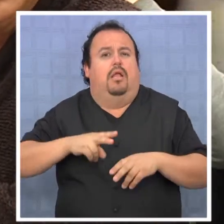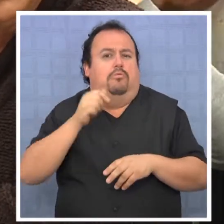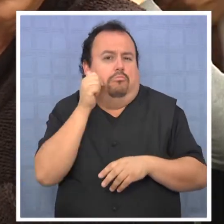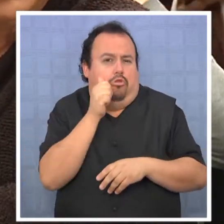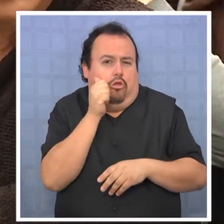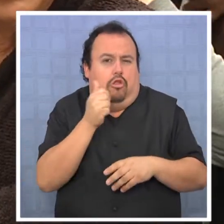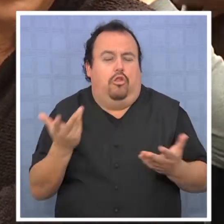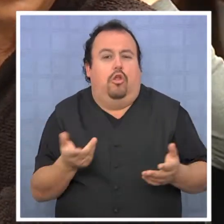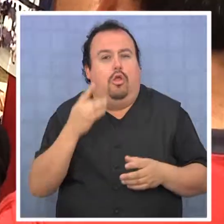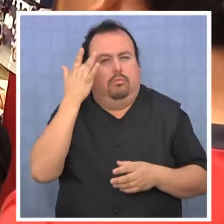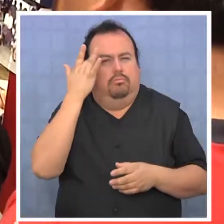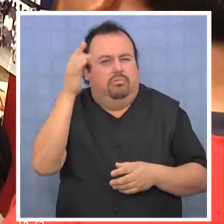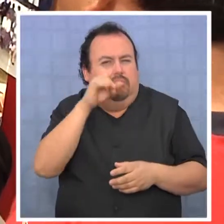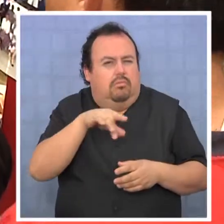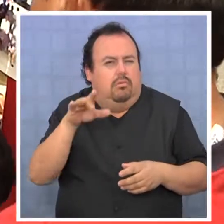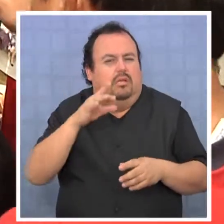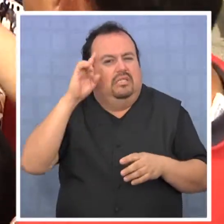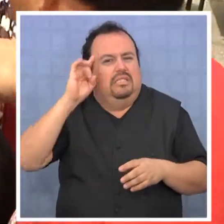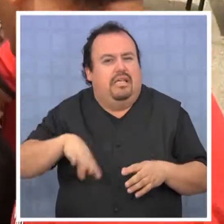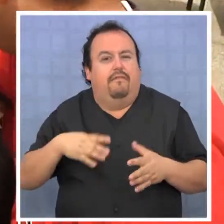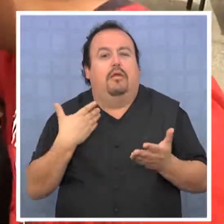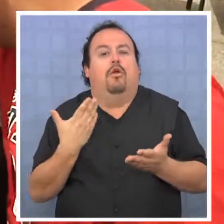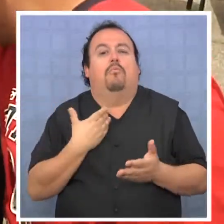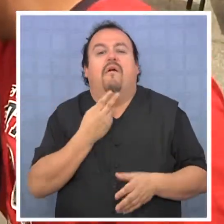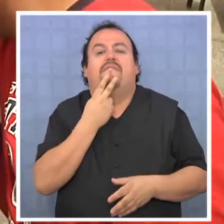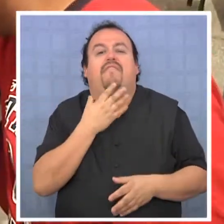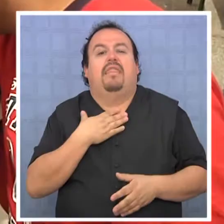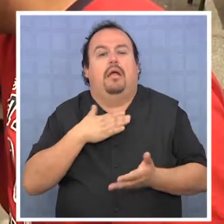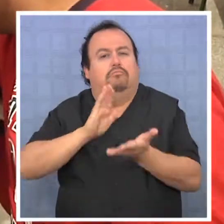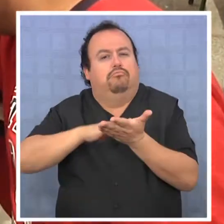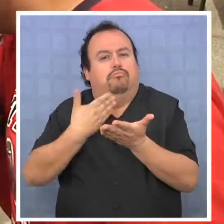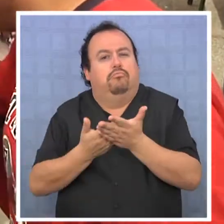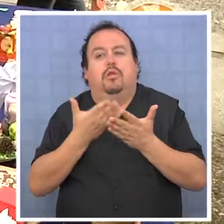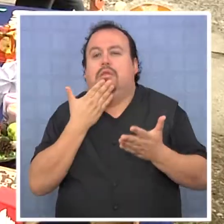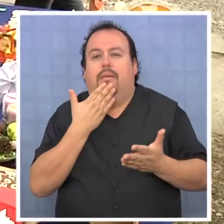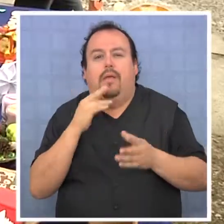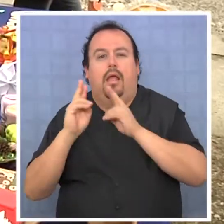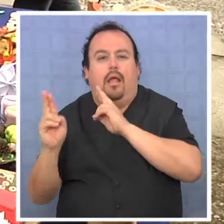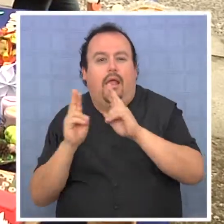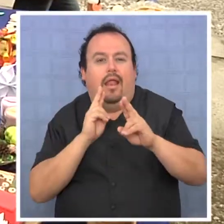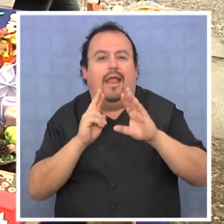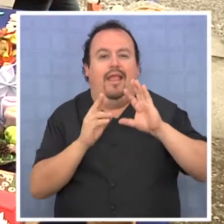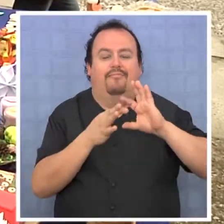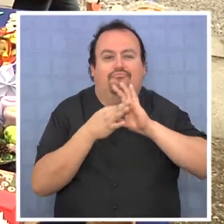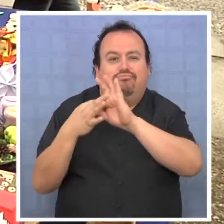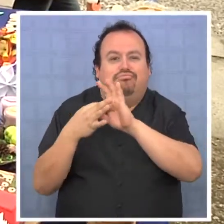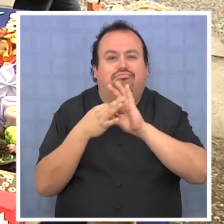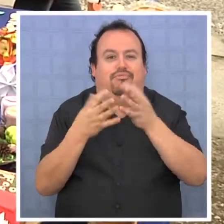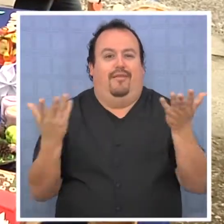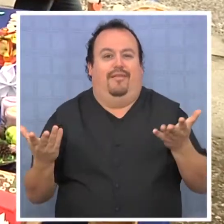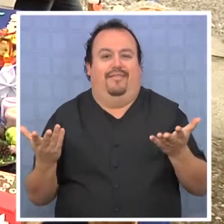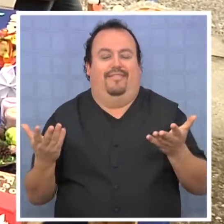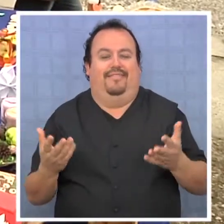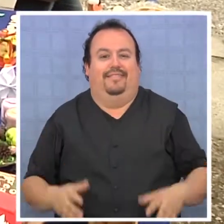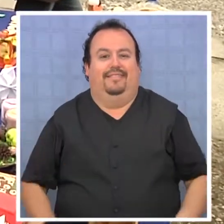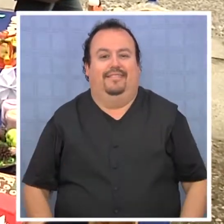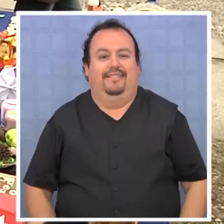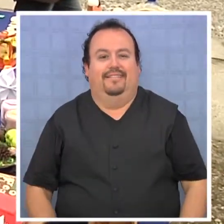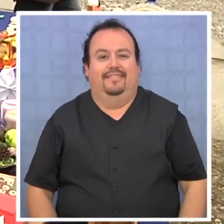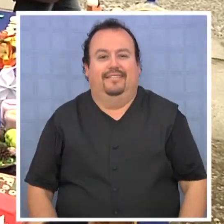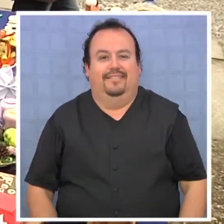realizar cada día, según los expertos, teniendo una vida saludable y relacionándonos más con nuestros pares.